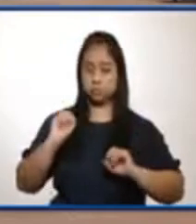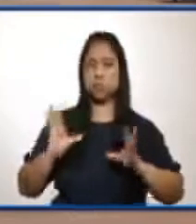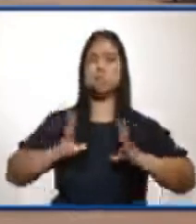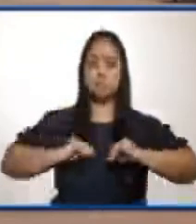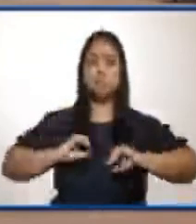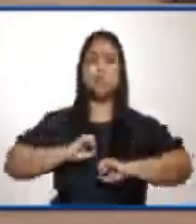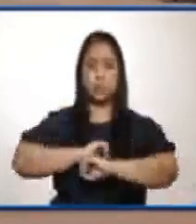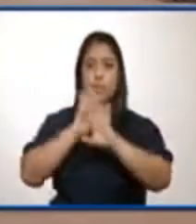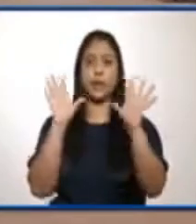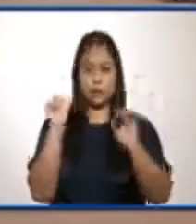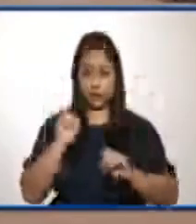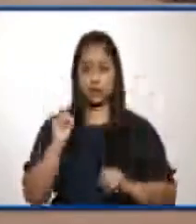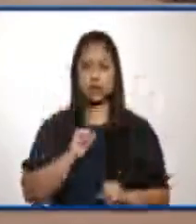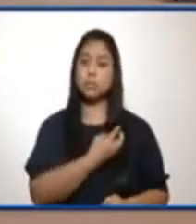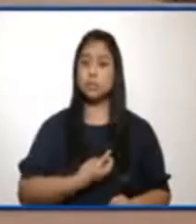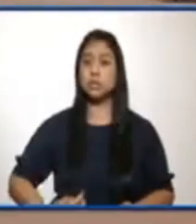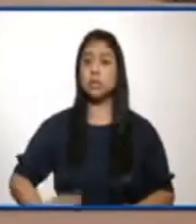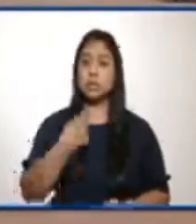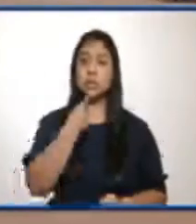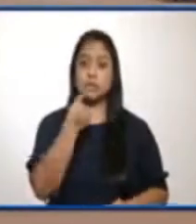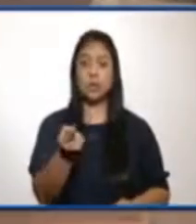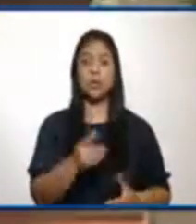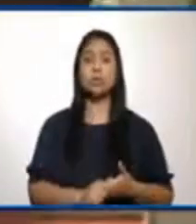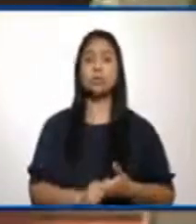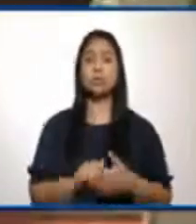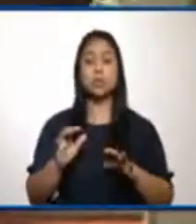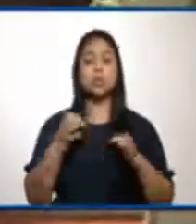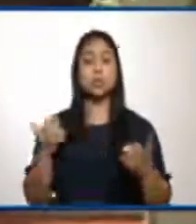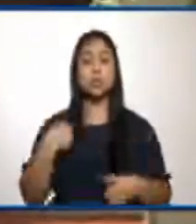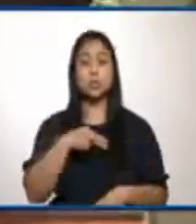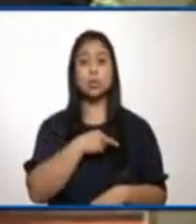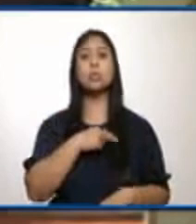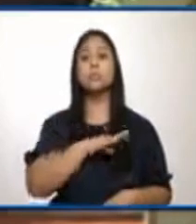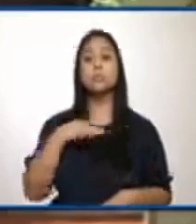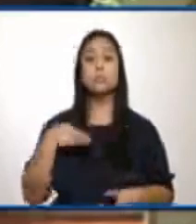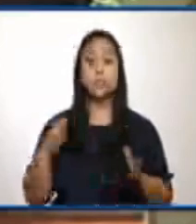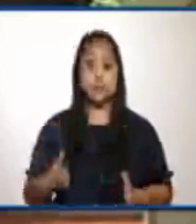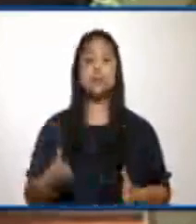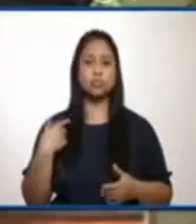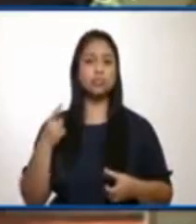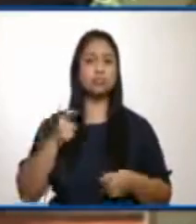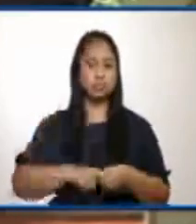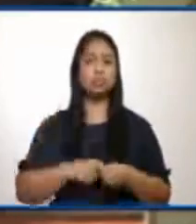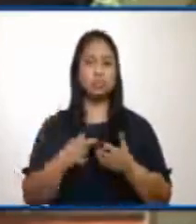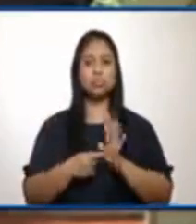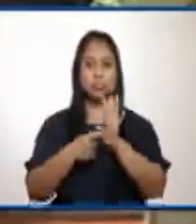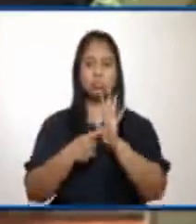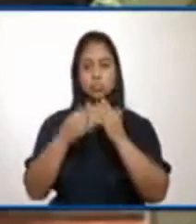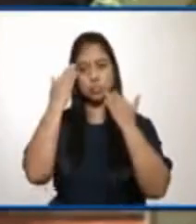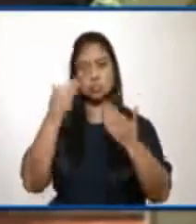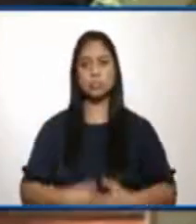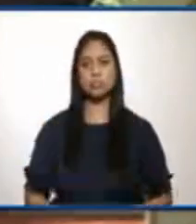Es lo que el presidente de la República ha mencionado y todos los ministros estamos puestos en este tema. Muchas gracias.